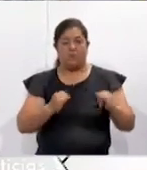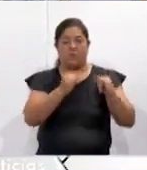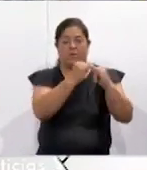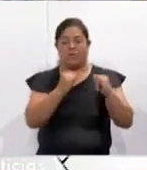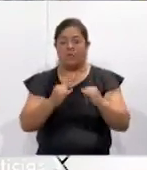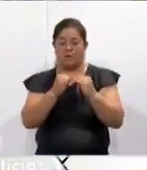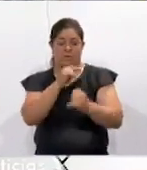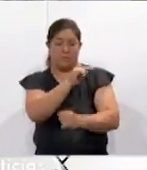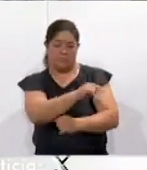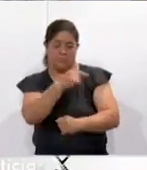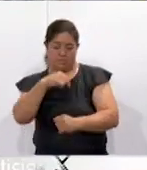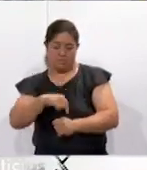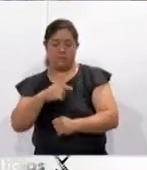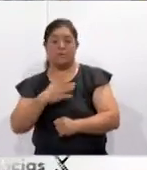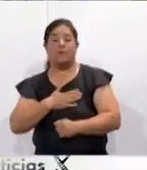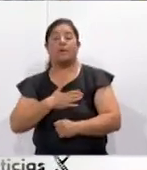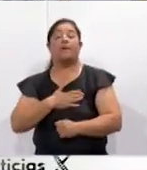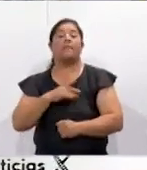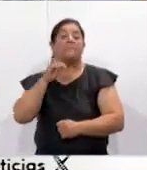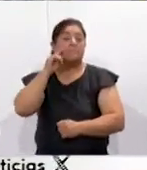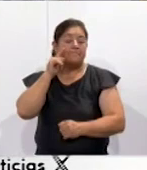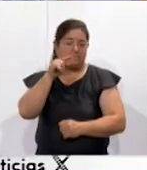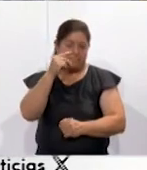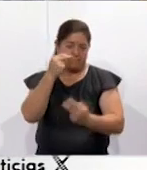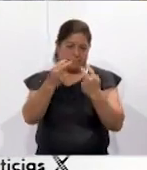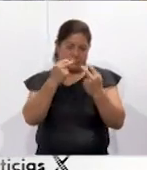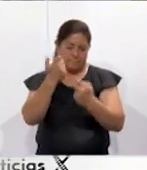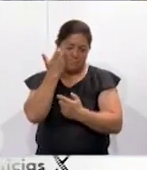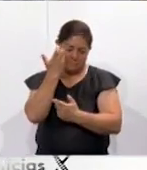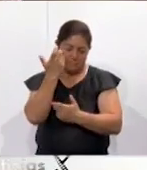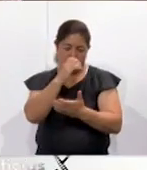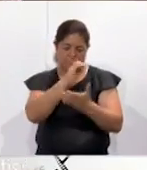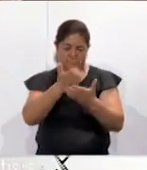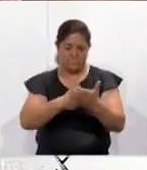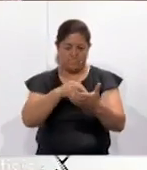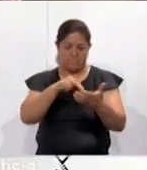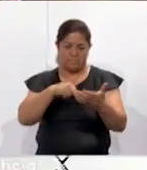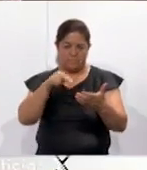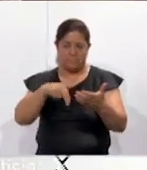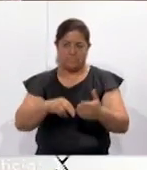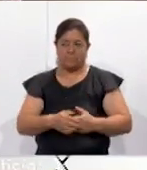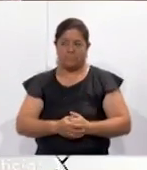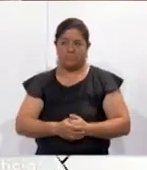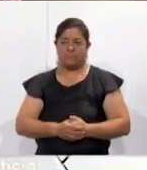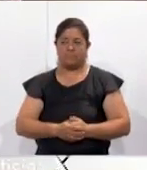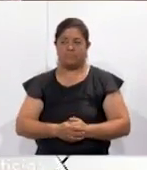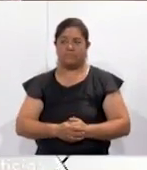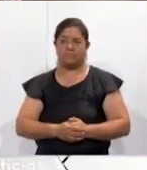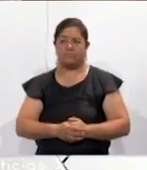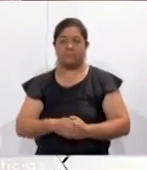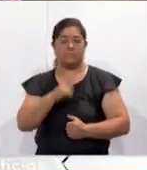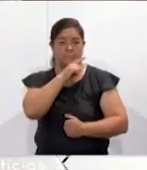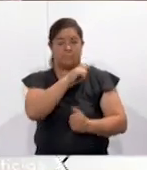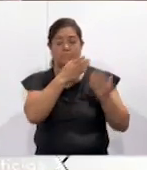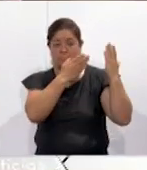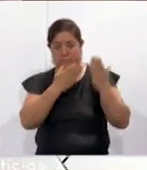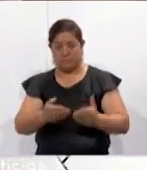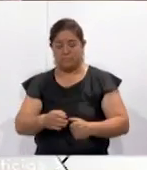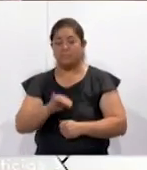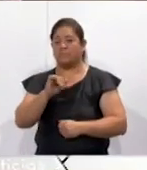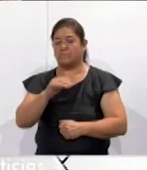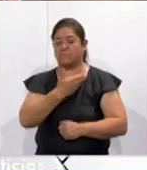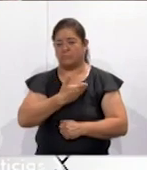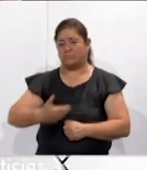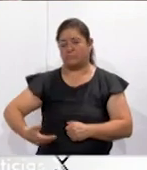El día de mañana los invitamos a que den seguimiento para la firma de este convenio. Y ellos van a estar, van a venir aquí a Tlaxcala. Así, viene el